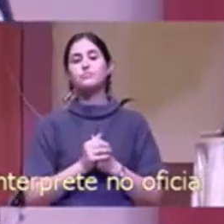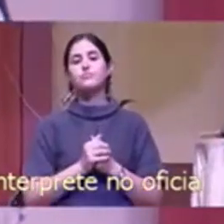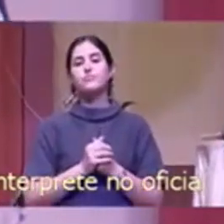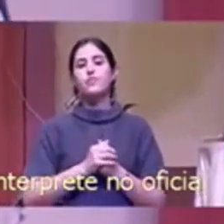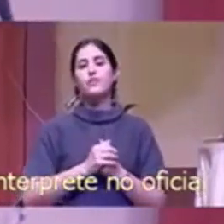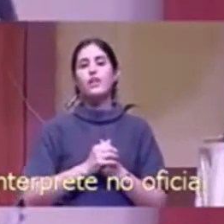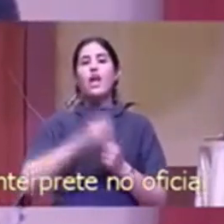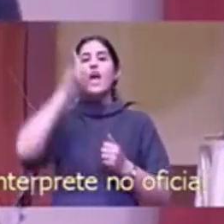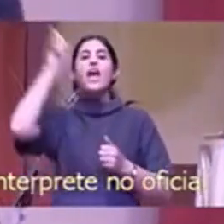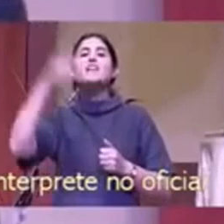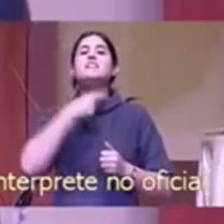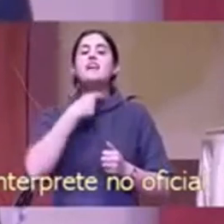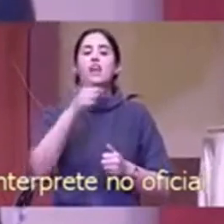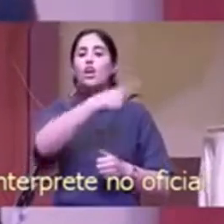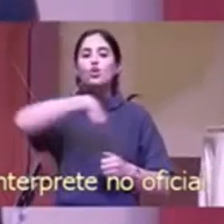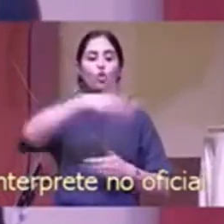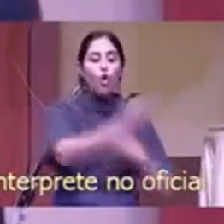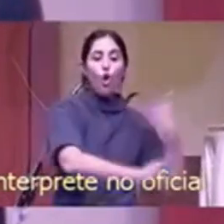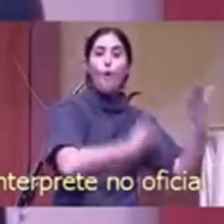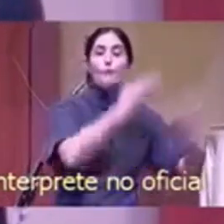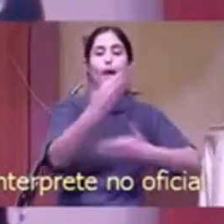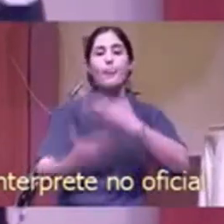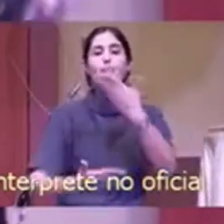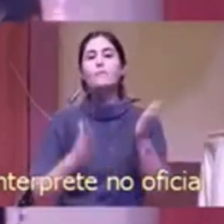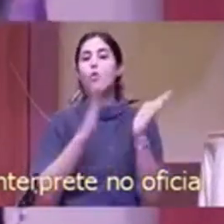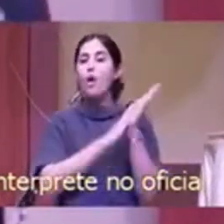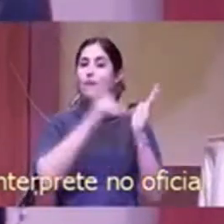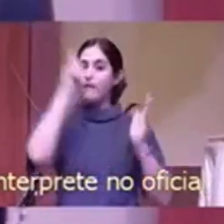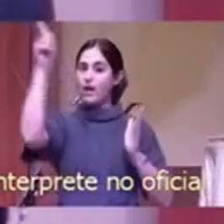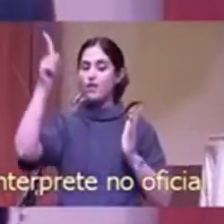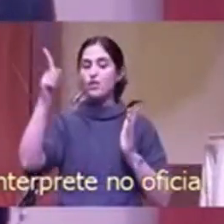Llamados a llevar el Evangelio a todo el mundo. En Argentina.